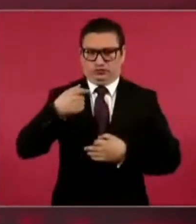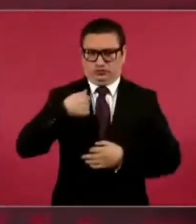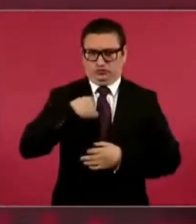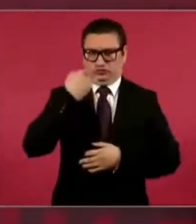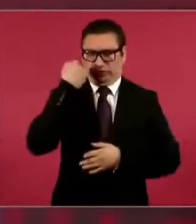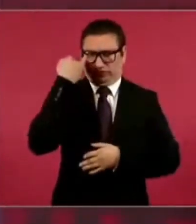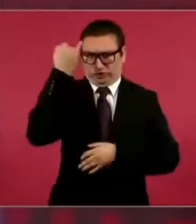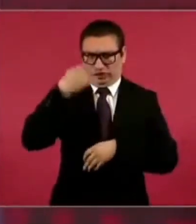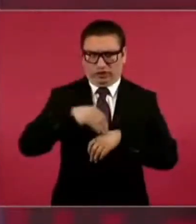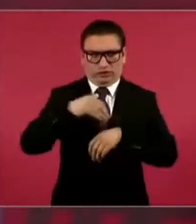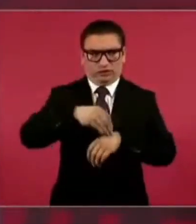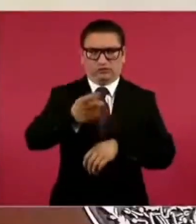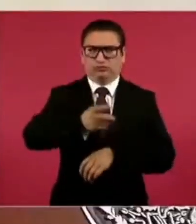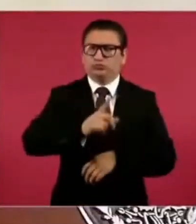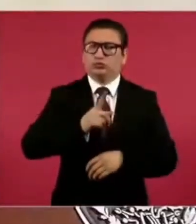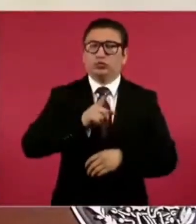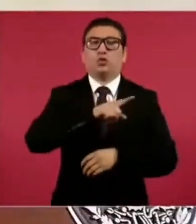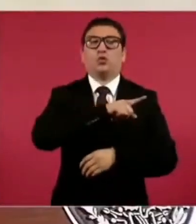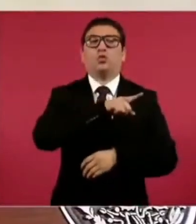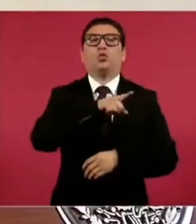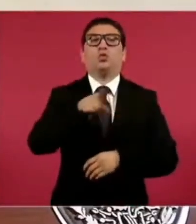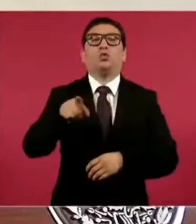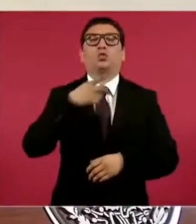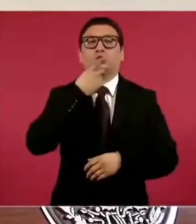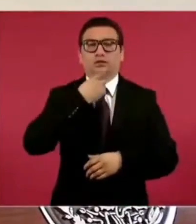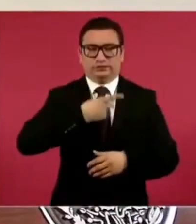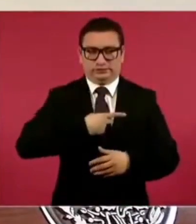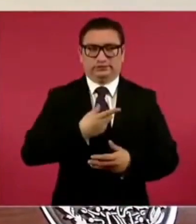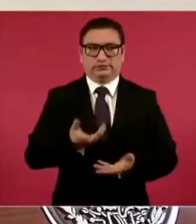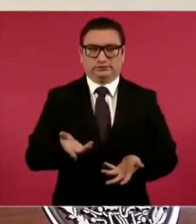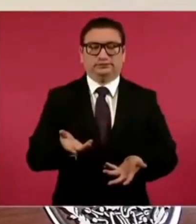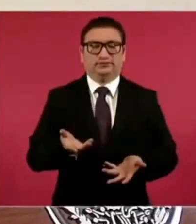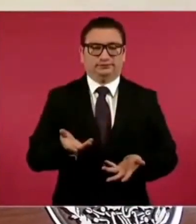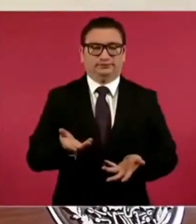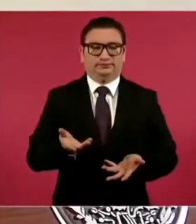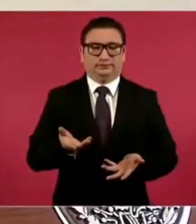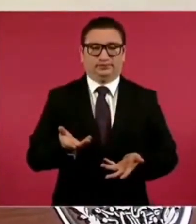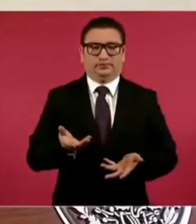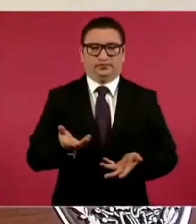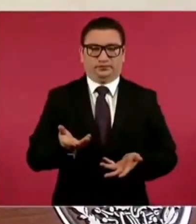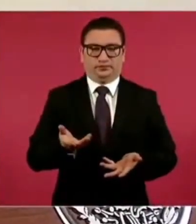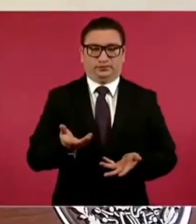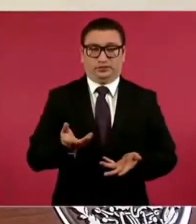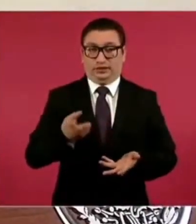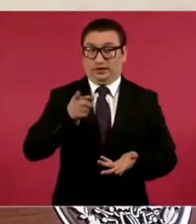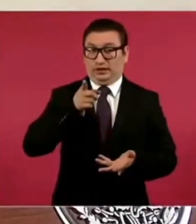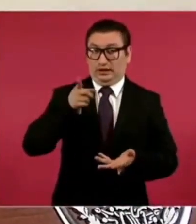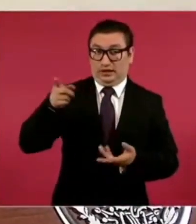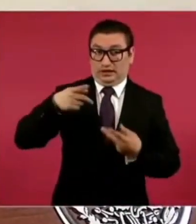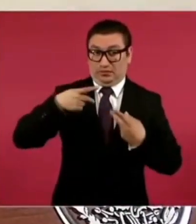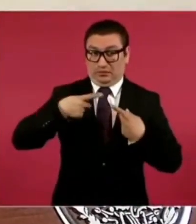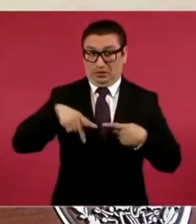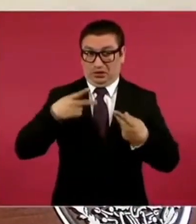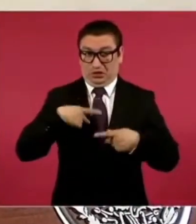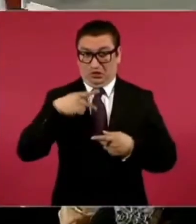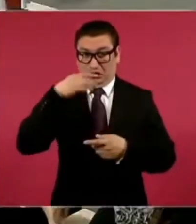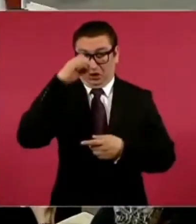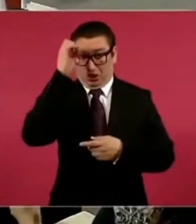Díganme ustedes si hay objetividad, si hay profesionalismo